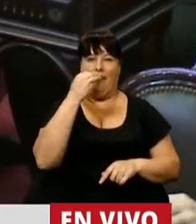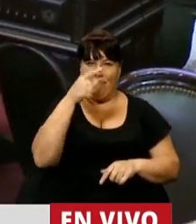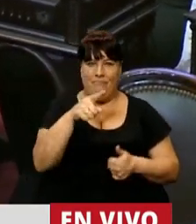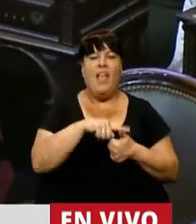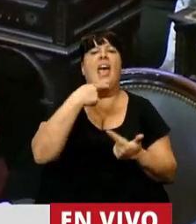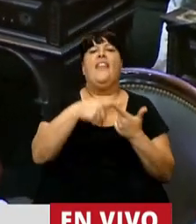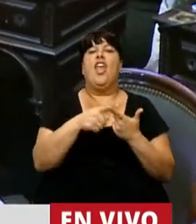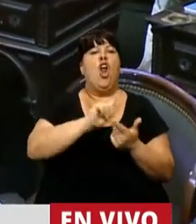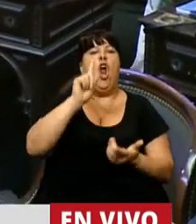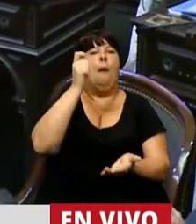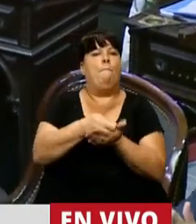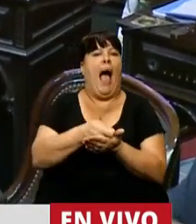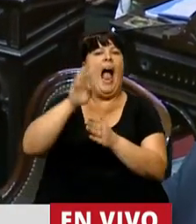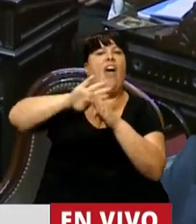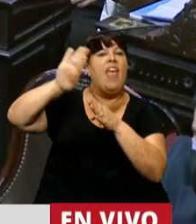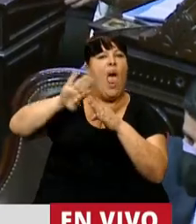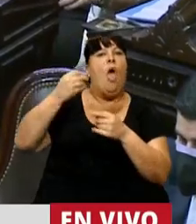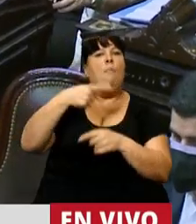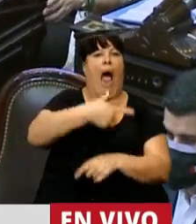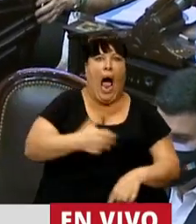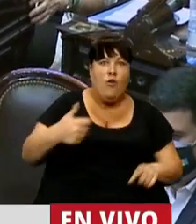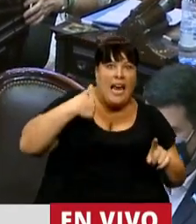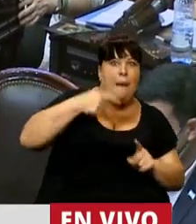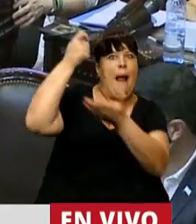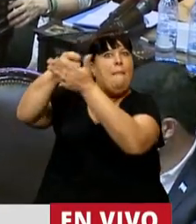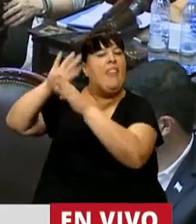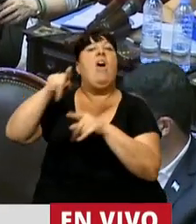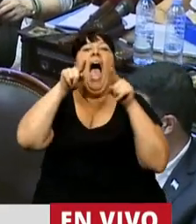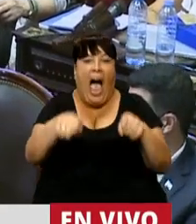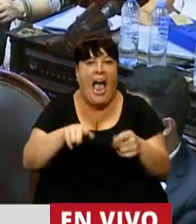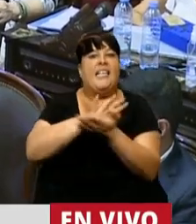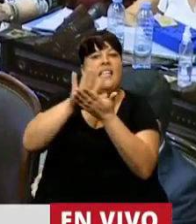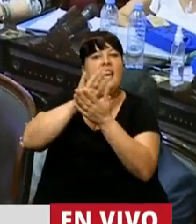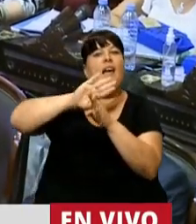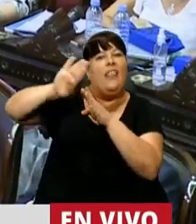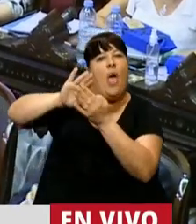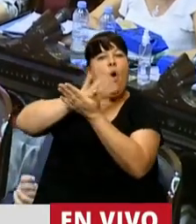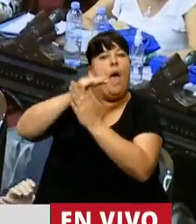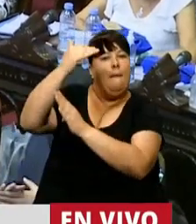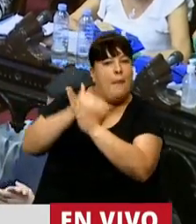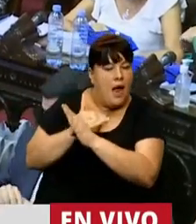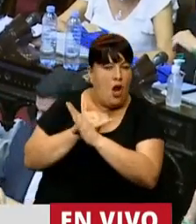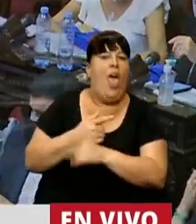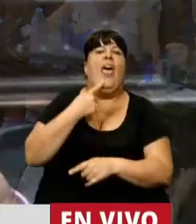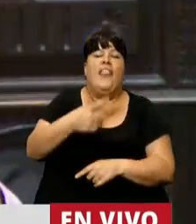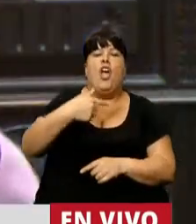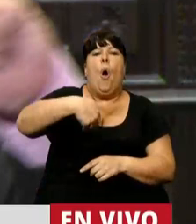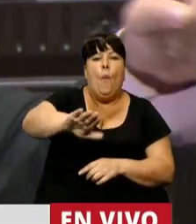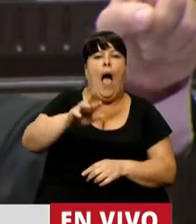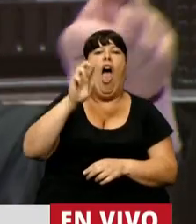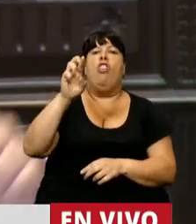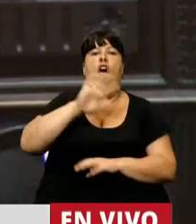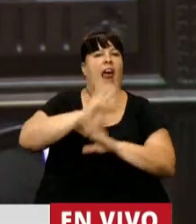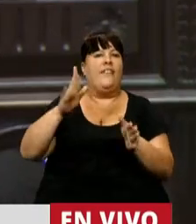Cuando dijo que no iba a pagar la deuda a costa del hambre de los argentinos, ahí está la renegociación de la deuda. Cuando decía que iba a